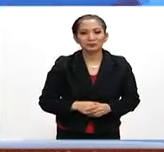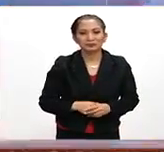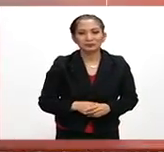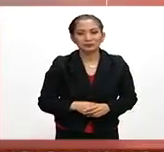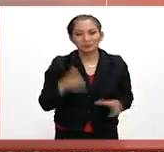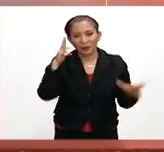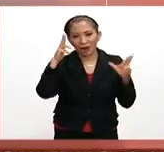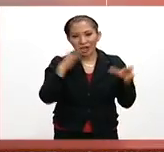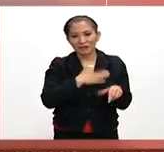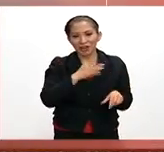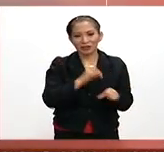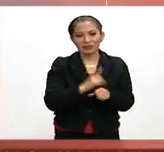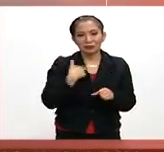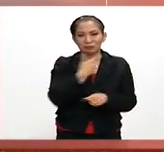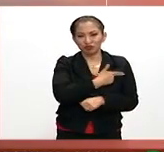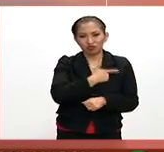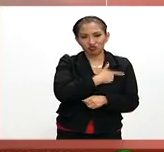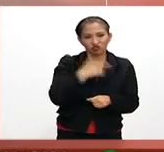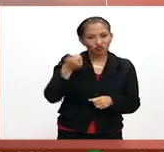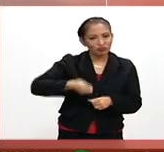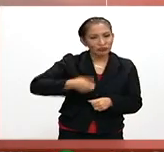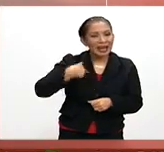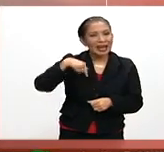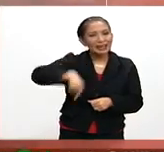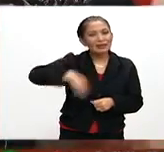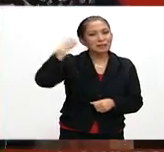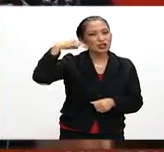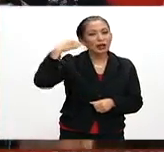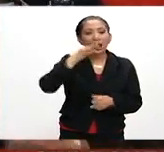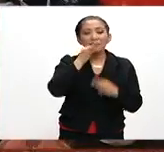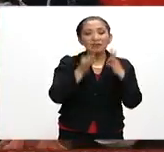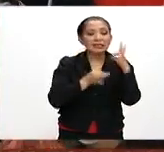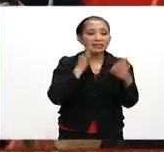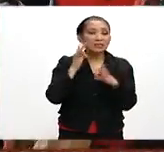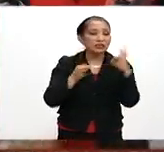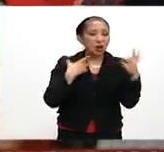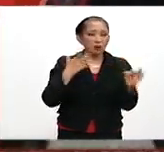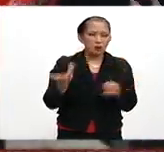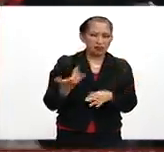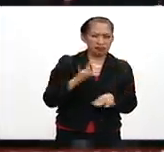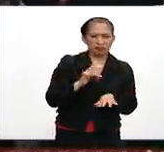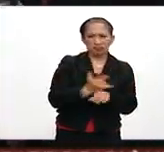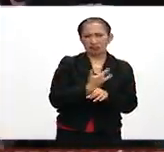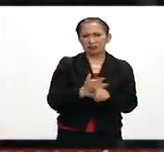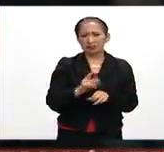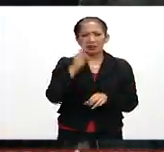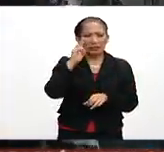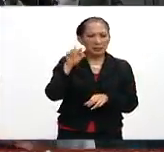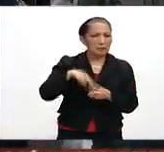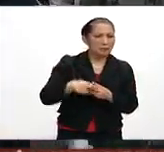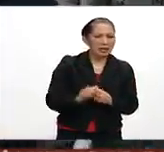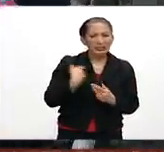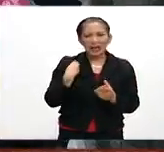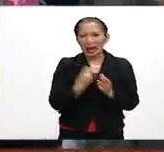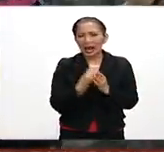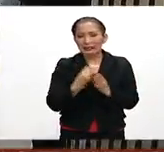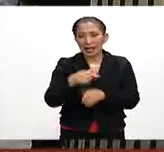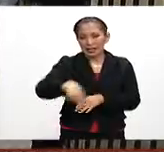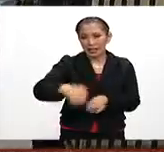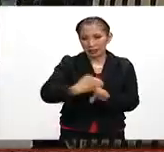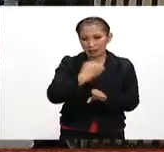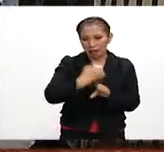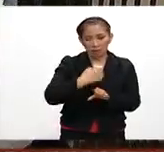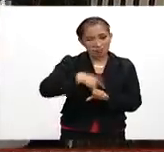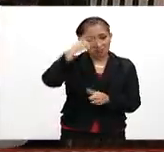¿Y qué tal? Muy buenos días. Un placer saludarlos desde Michoacán. Informarles que de manera irregular se espera el arranque del ciclo escolar aquí en el